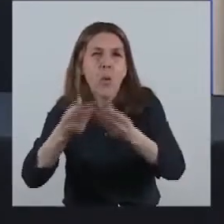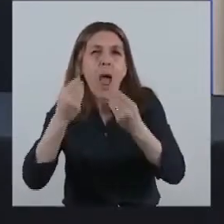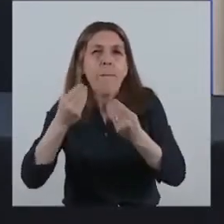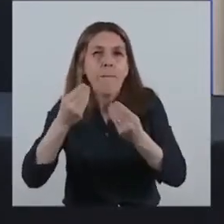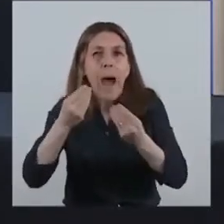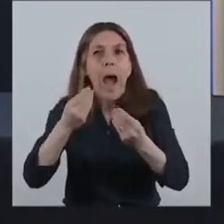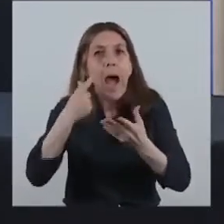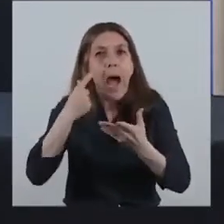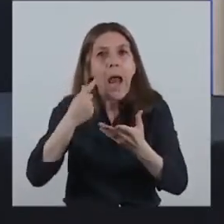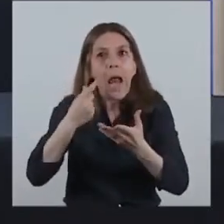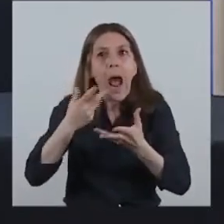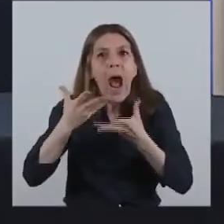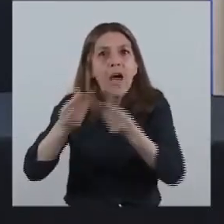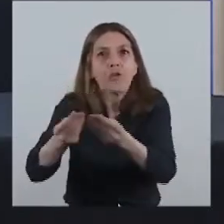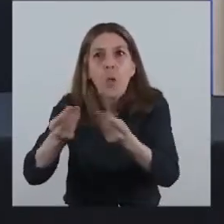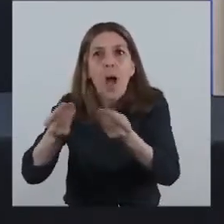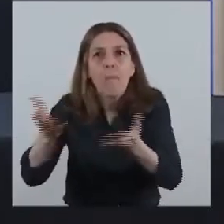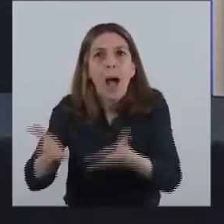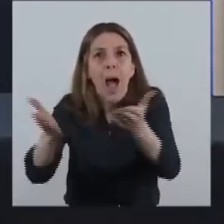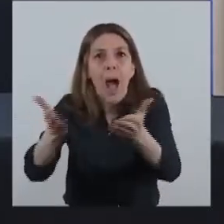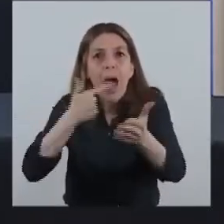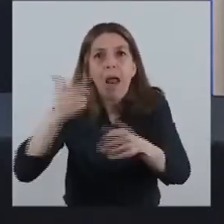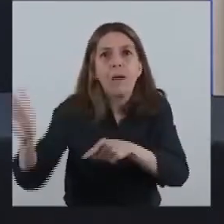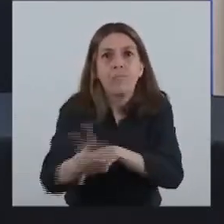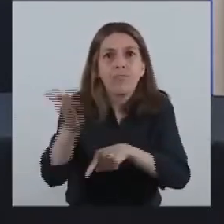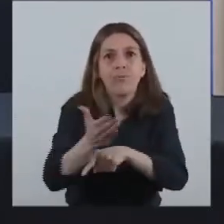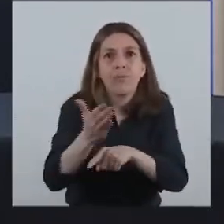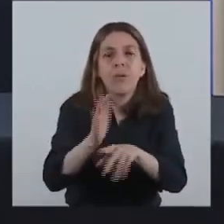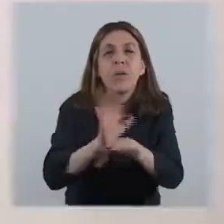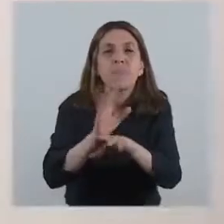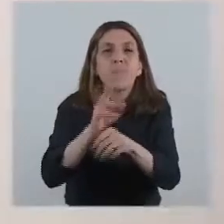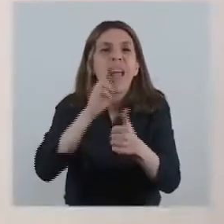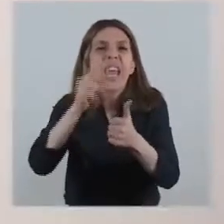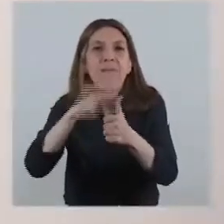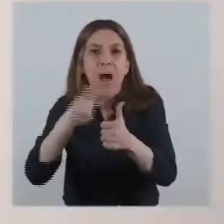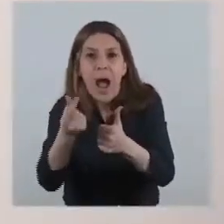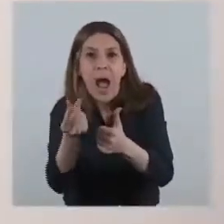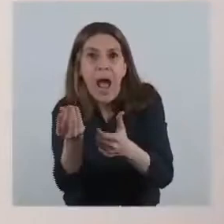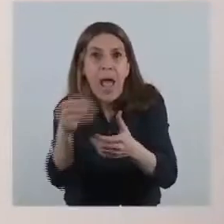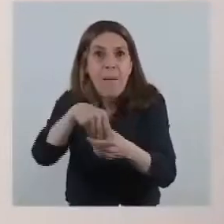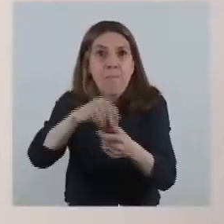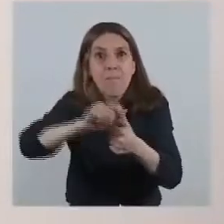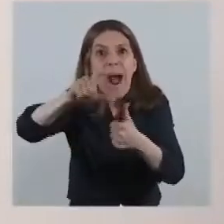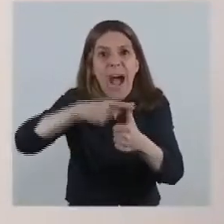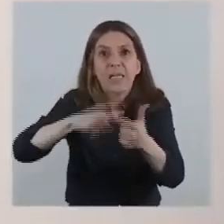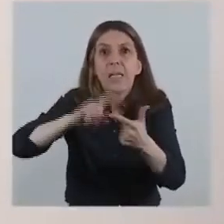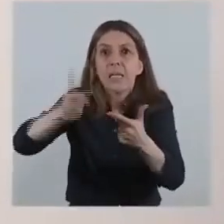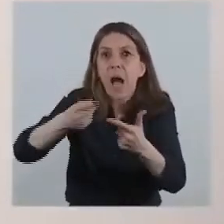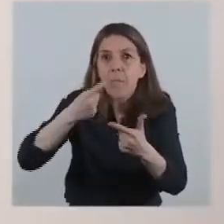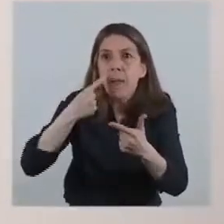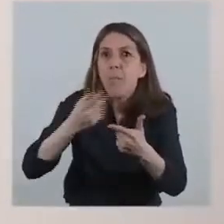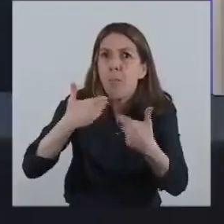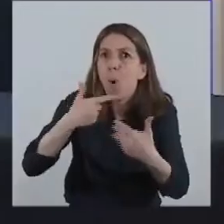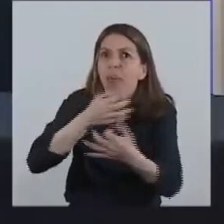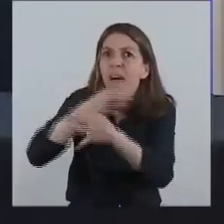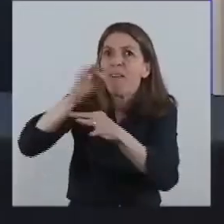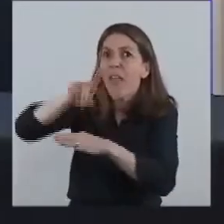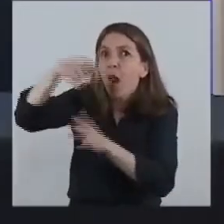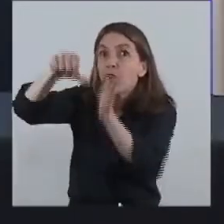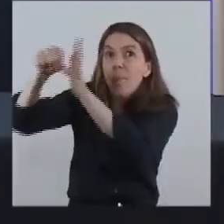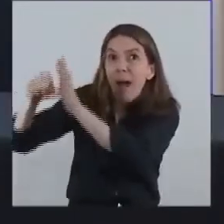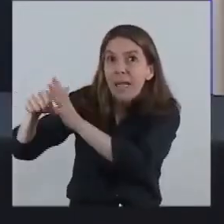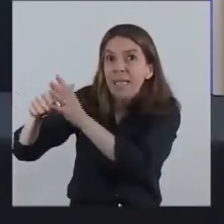la producción con mayor generación de valor agregado, incentivar las exportaciones y diversificar